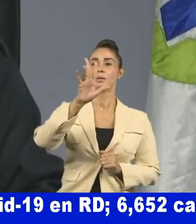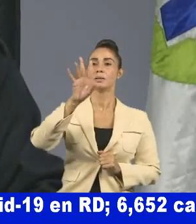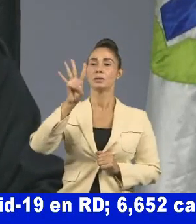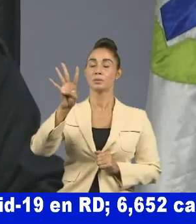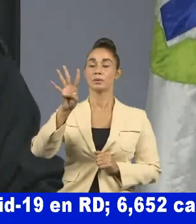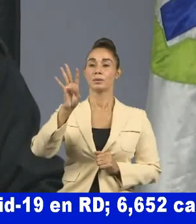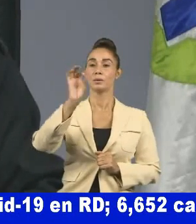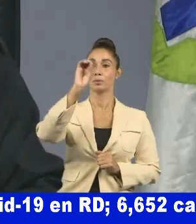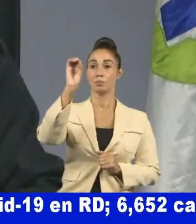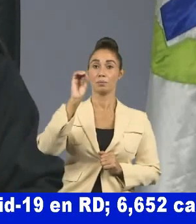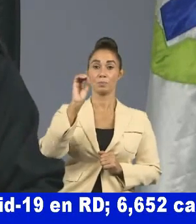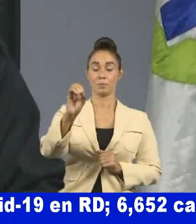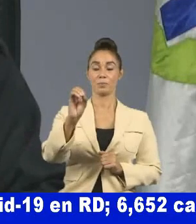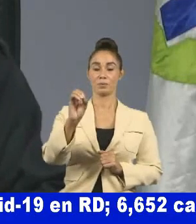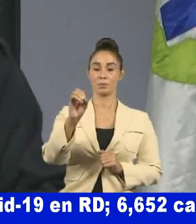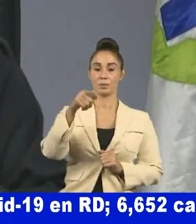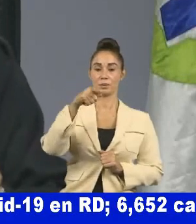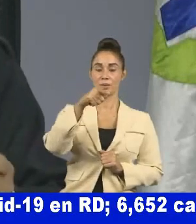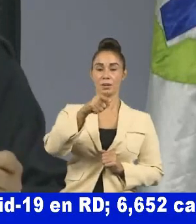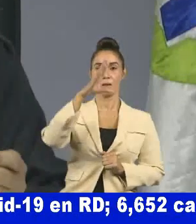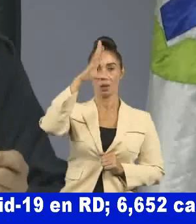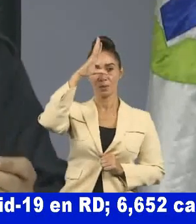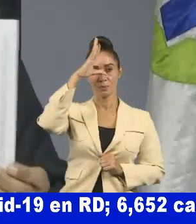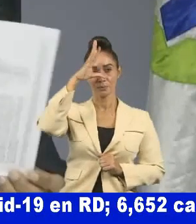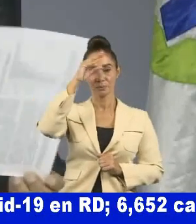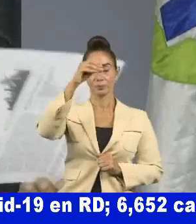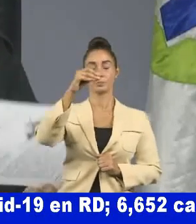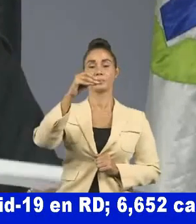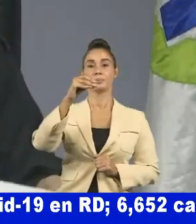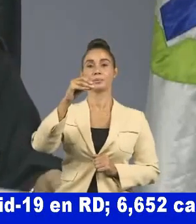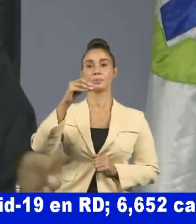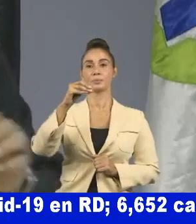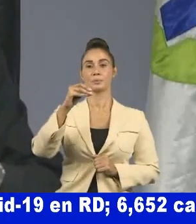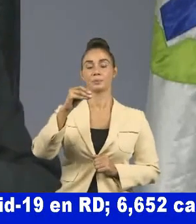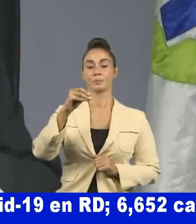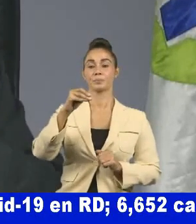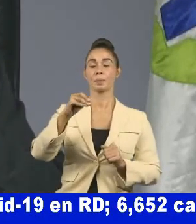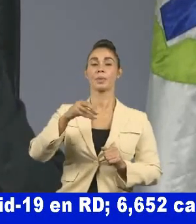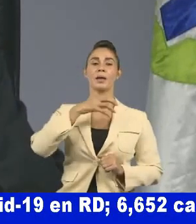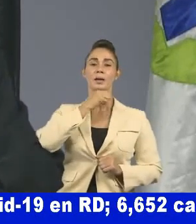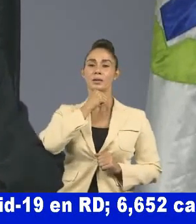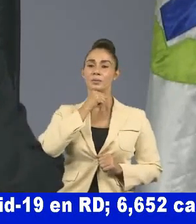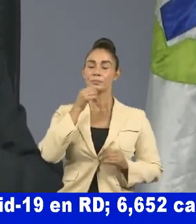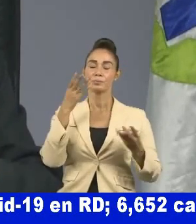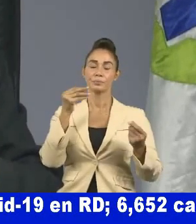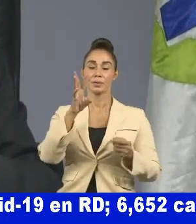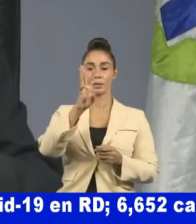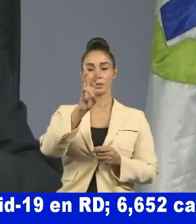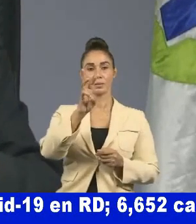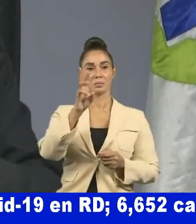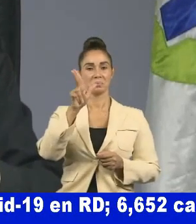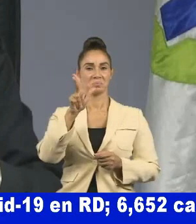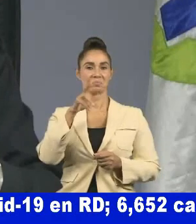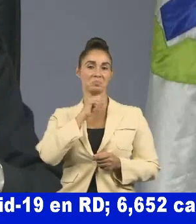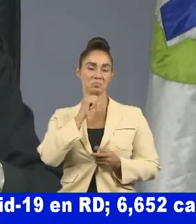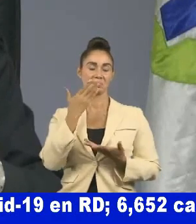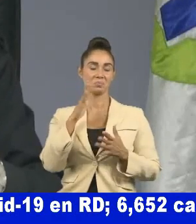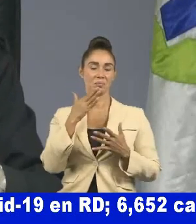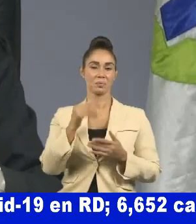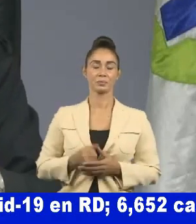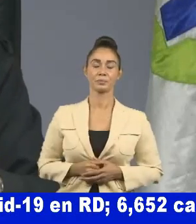% corresponden a hombres y la edad promedio 63 años